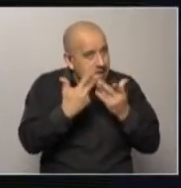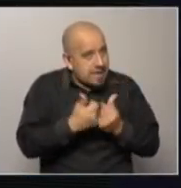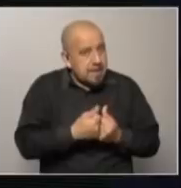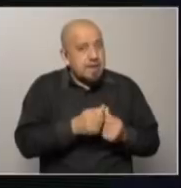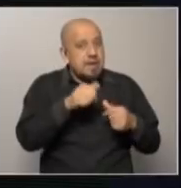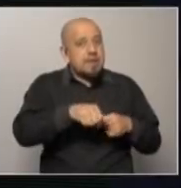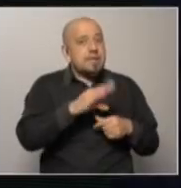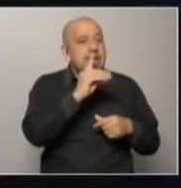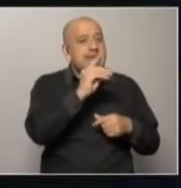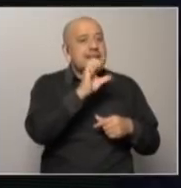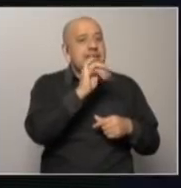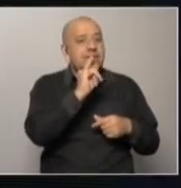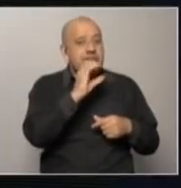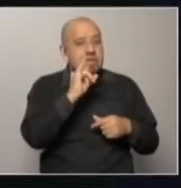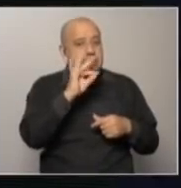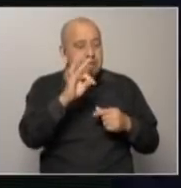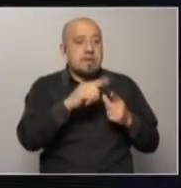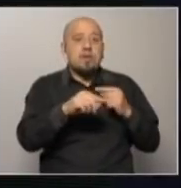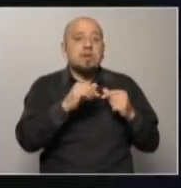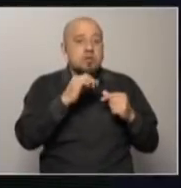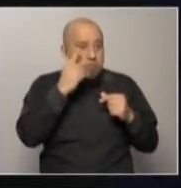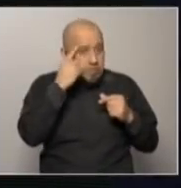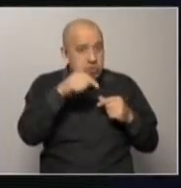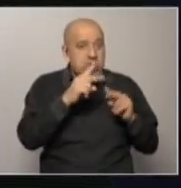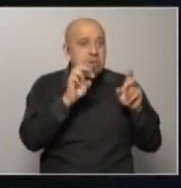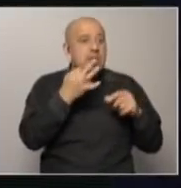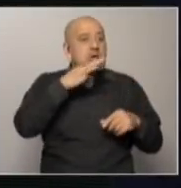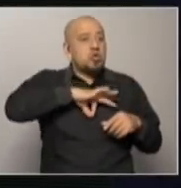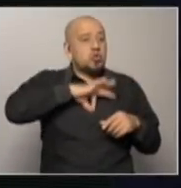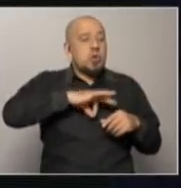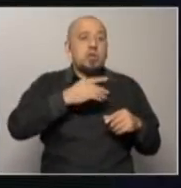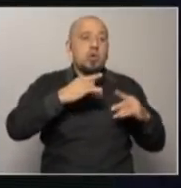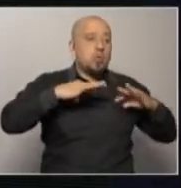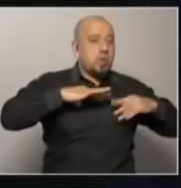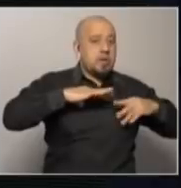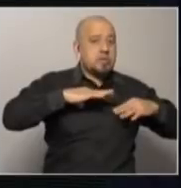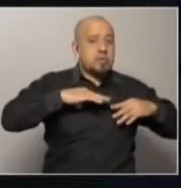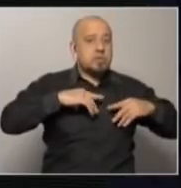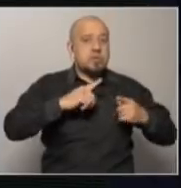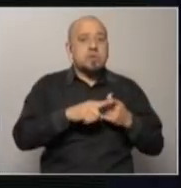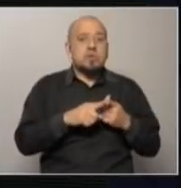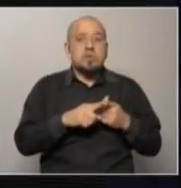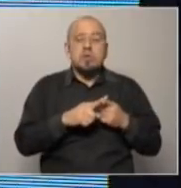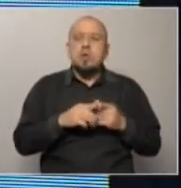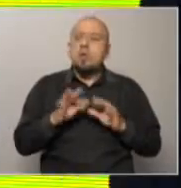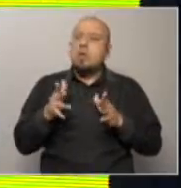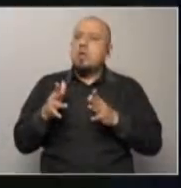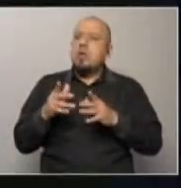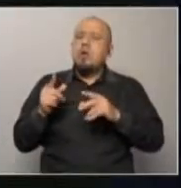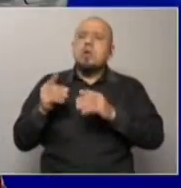déficit fiscal de este gobierno va grande por el lado de salarios públicos y jubilaciones ¿qué volumen del